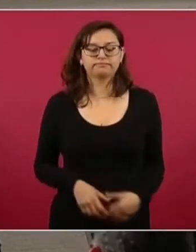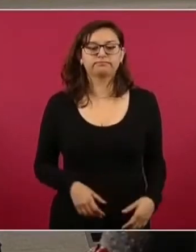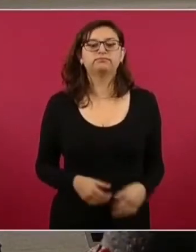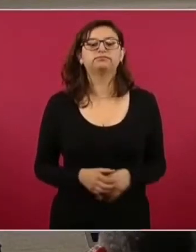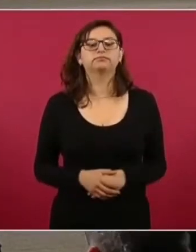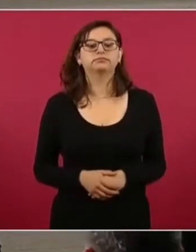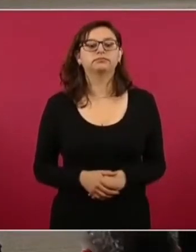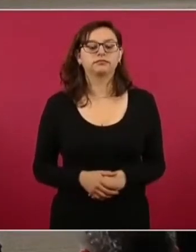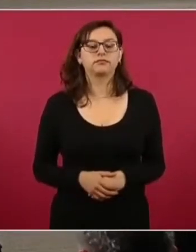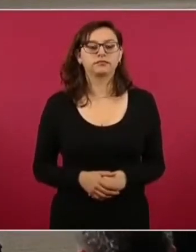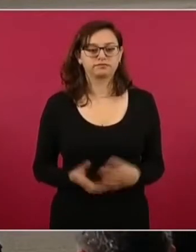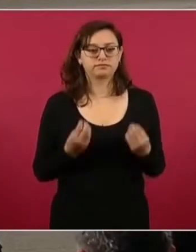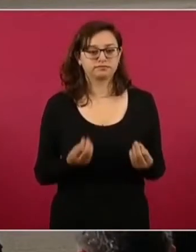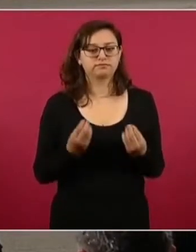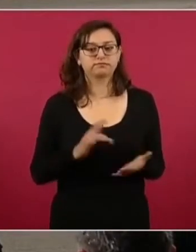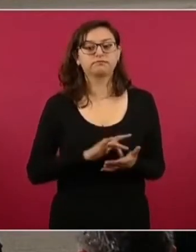Muchas gracias, Alejandro.